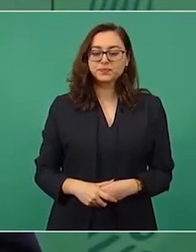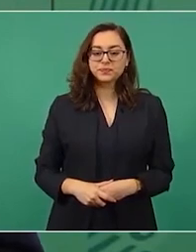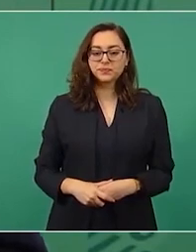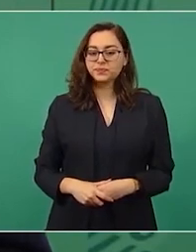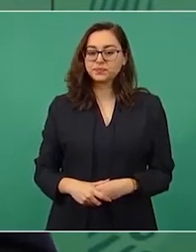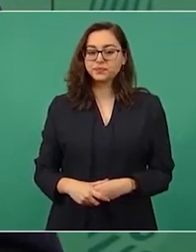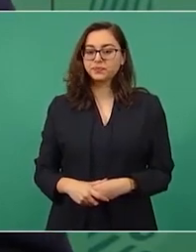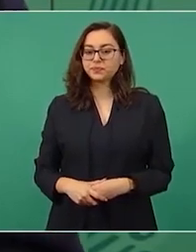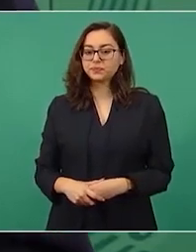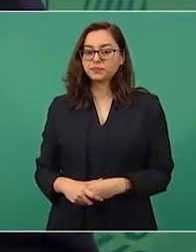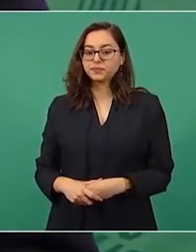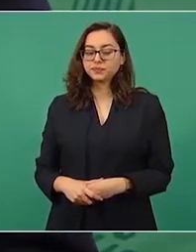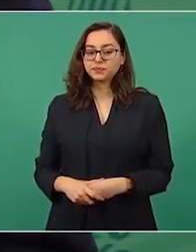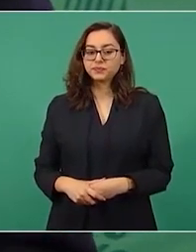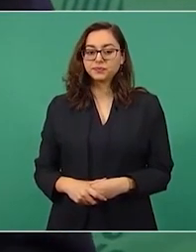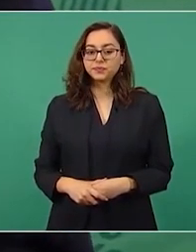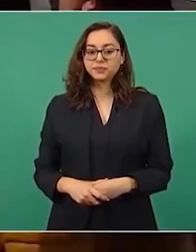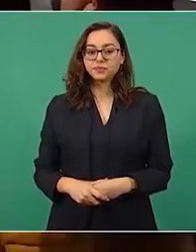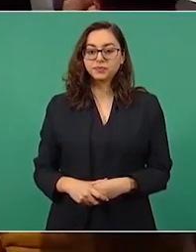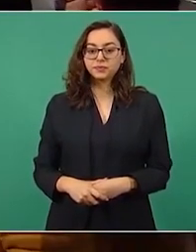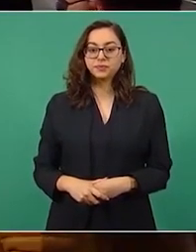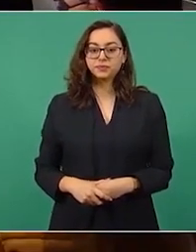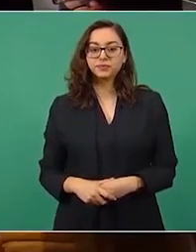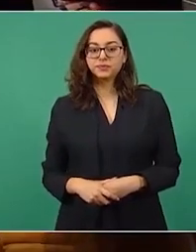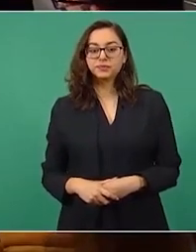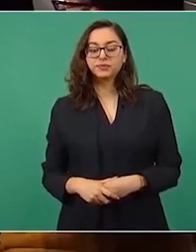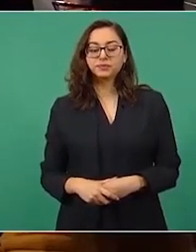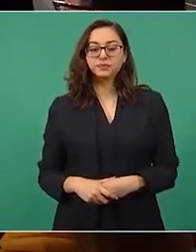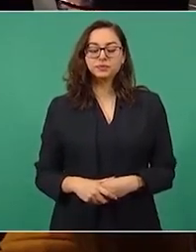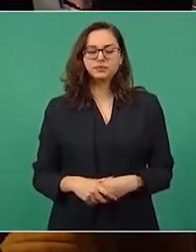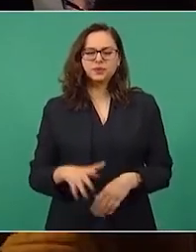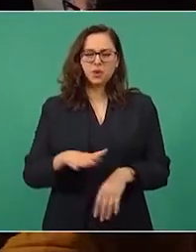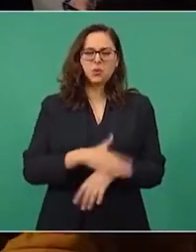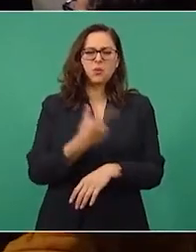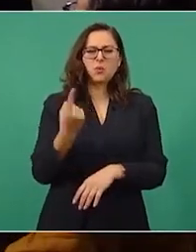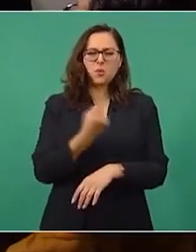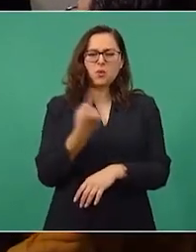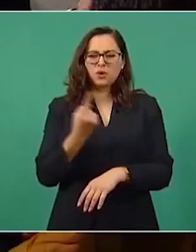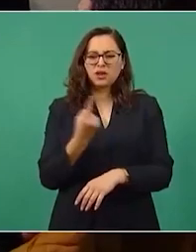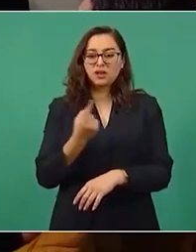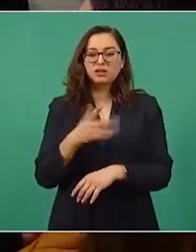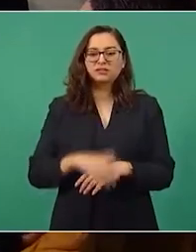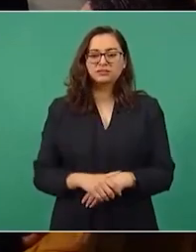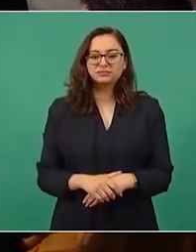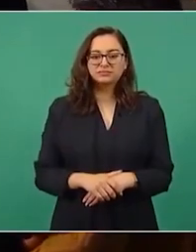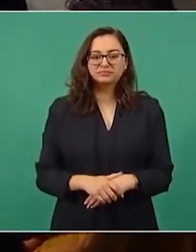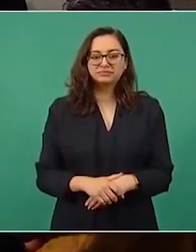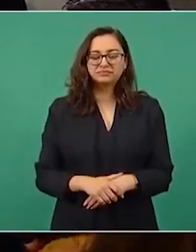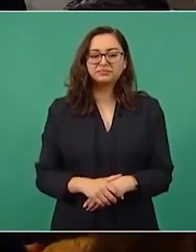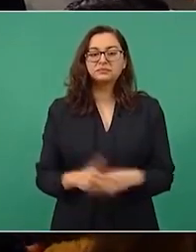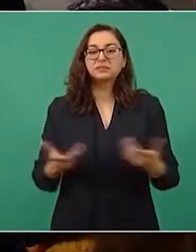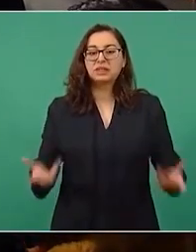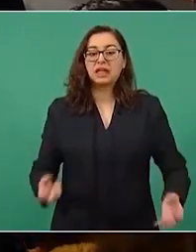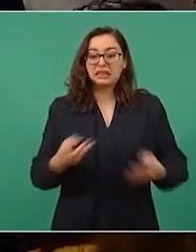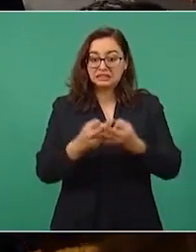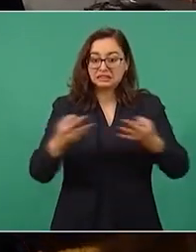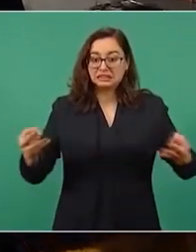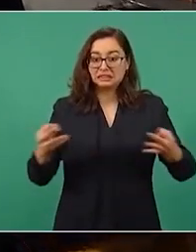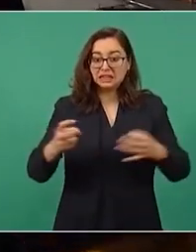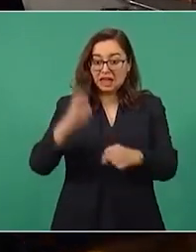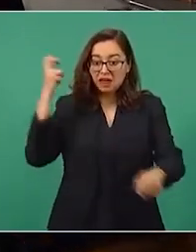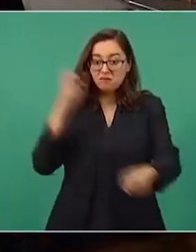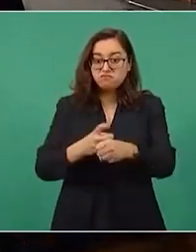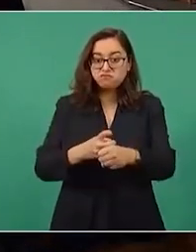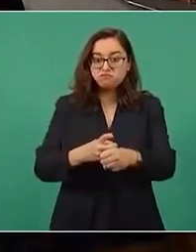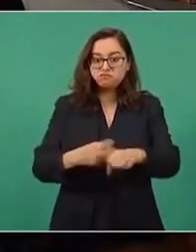Entre otras cosas, también porque entre más concreto hay, es como poner un impermeable.